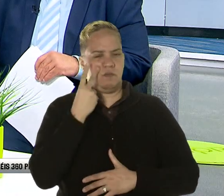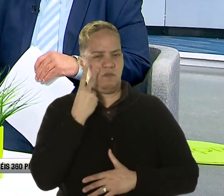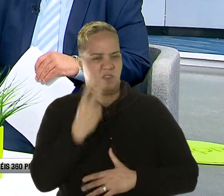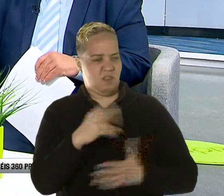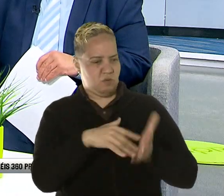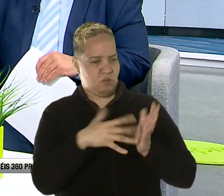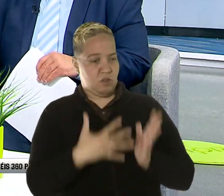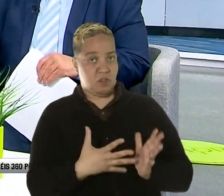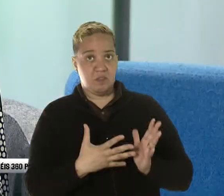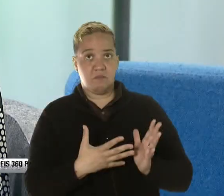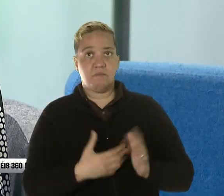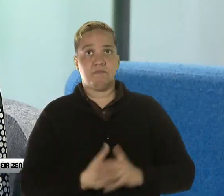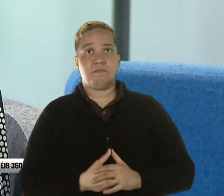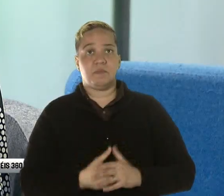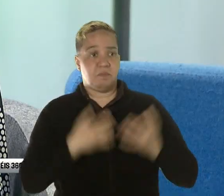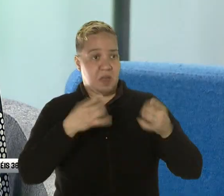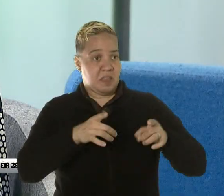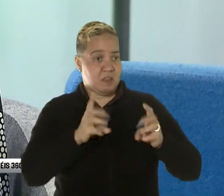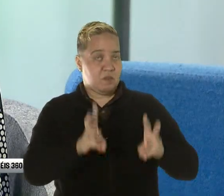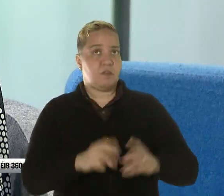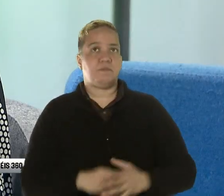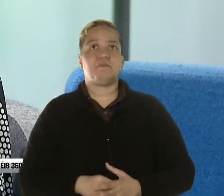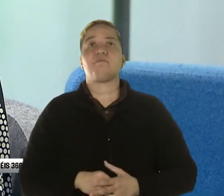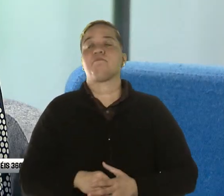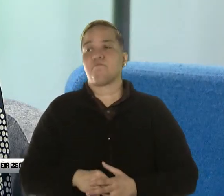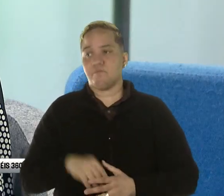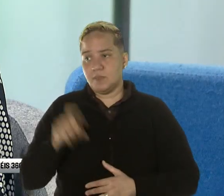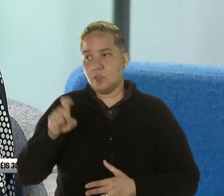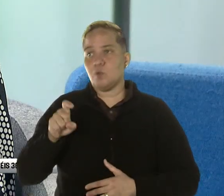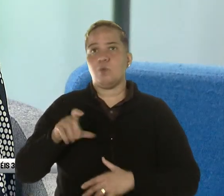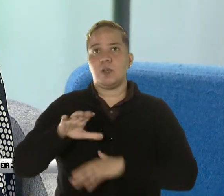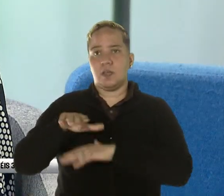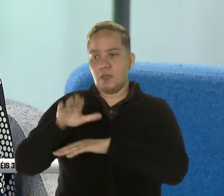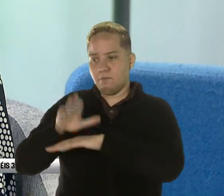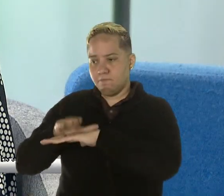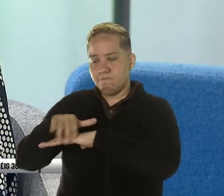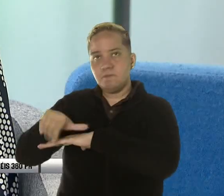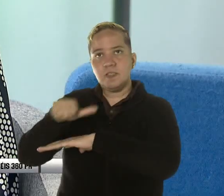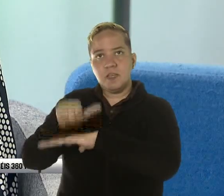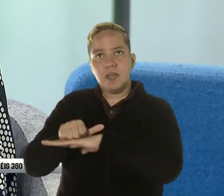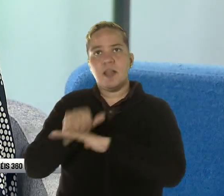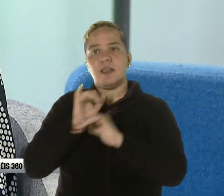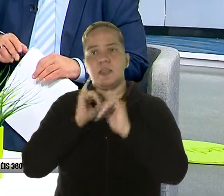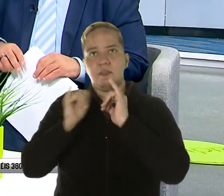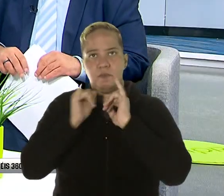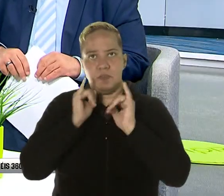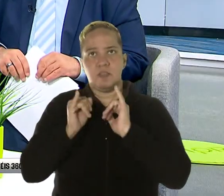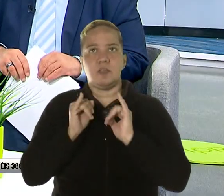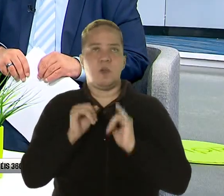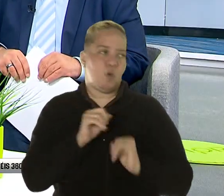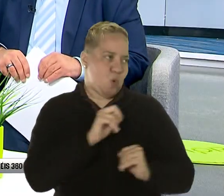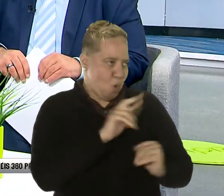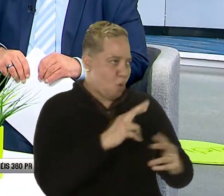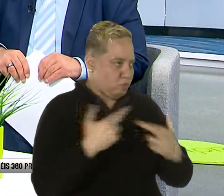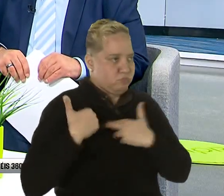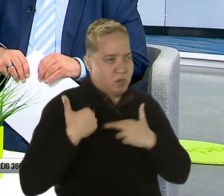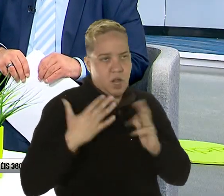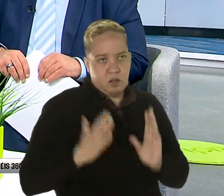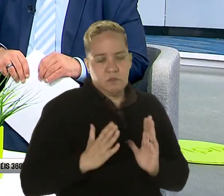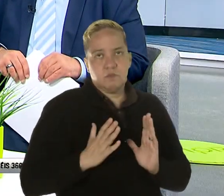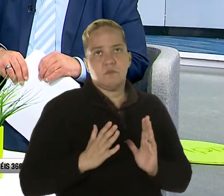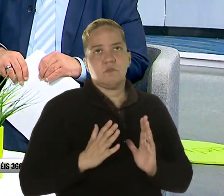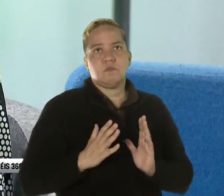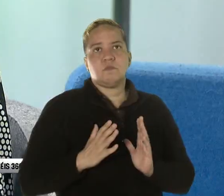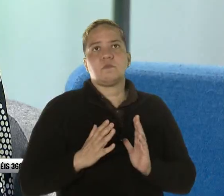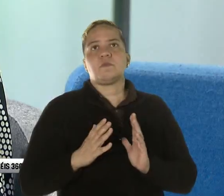estudiante reflejado? ¿Se da así? Sí, se supone que se cite al padre, se entrevista al padre y se puede realizar... O O el encargado